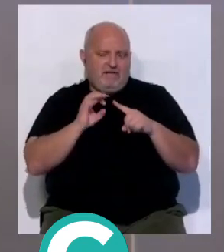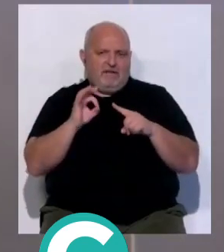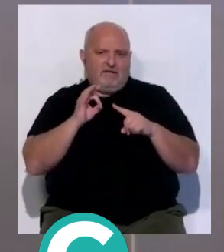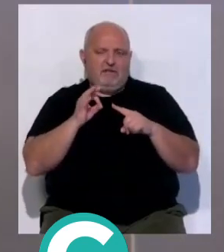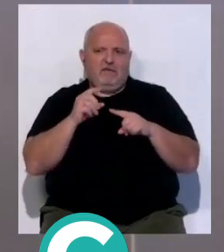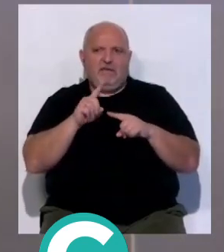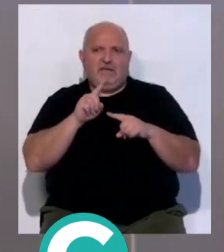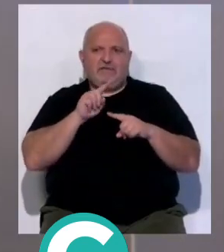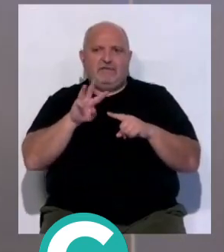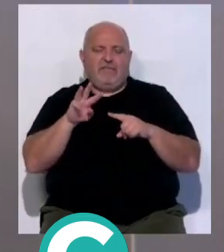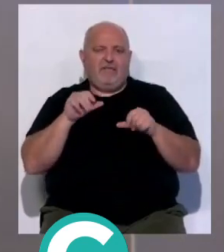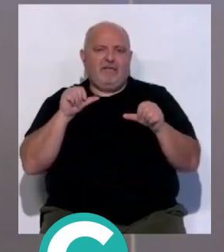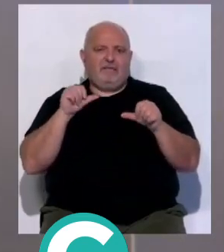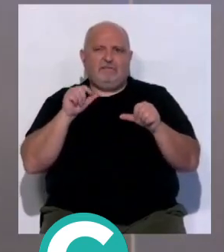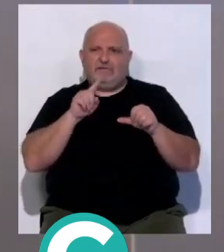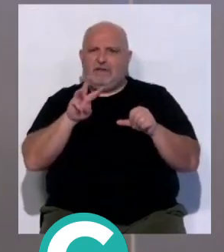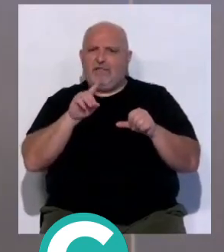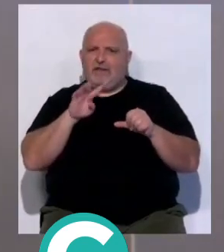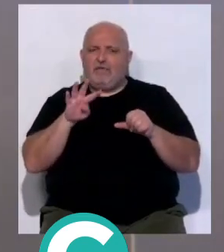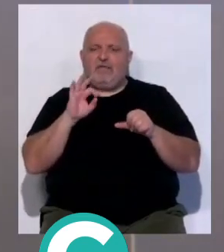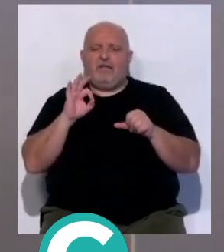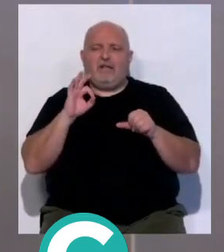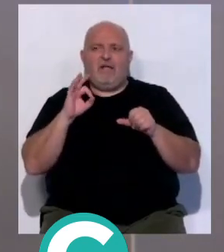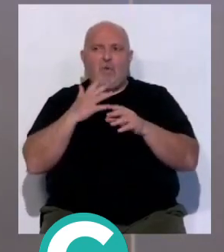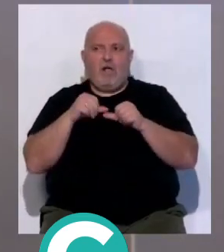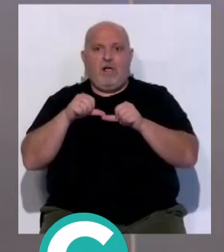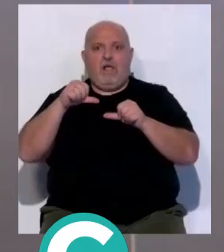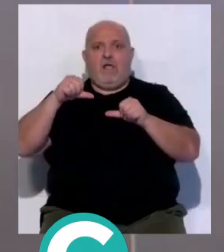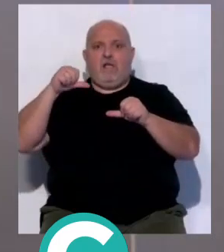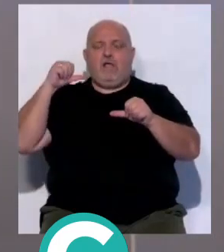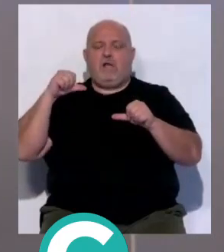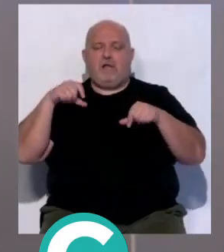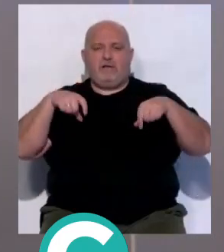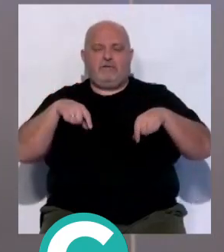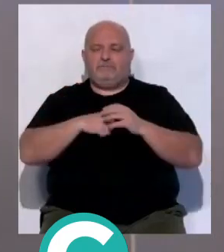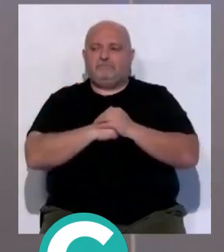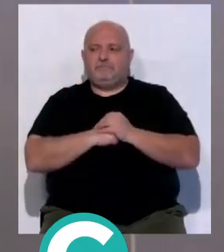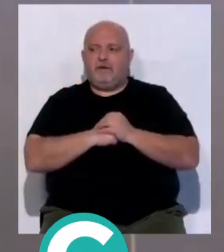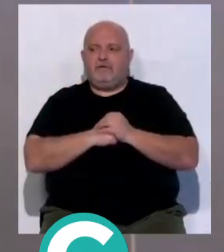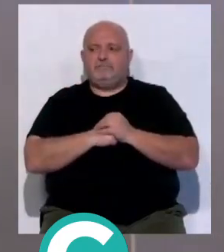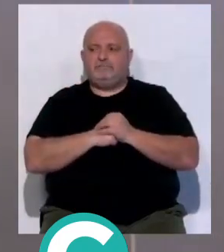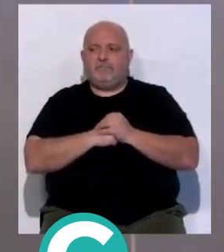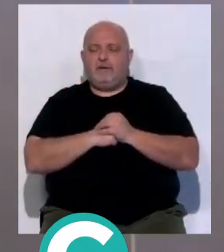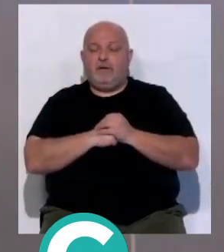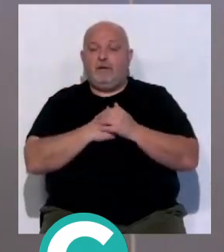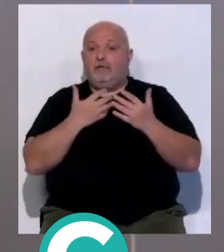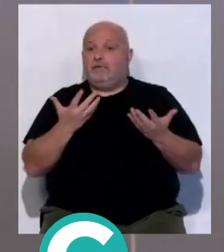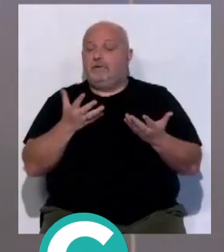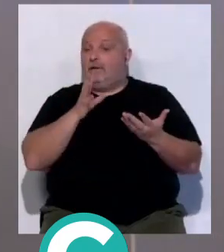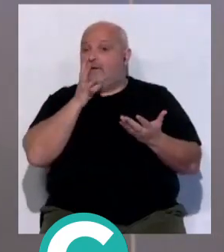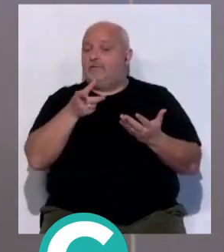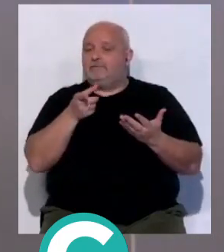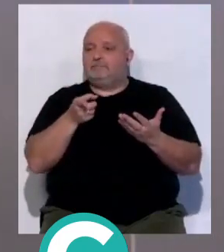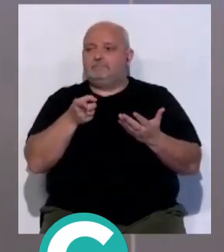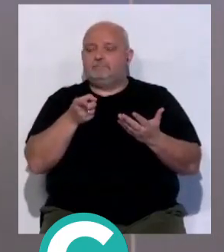los 13 partidos que tiene que ser, 13, 14 partidos que se han jugado ya aquí en el nuevo Mirandilla, ¿qué pasa? Ahora